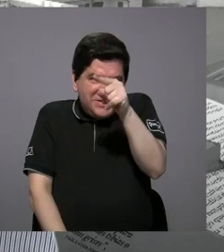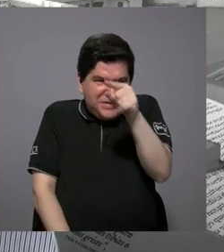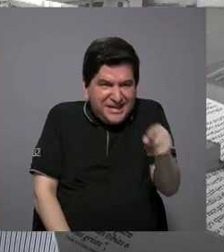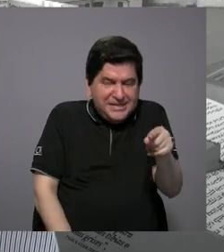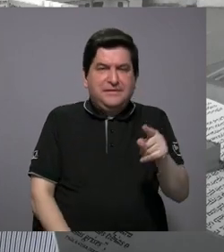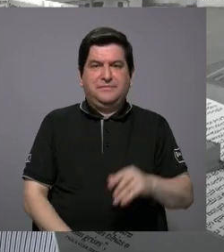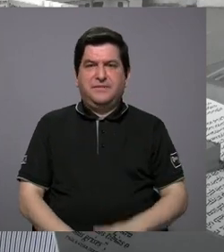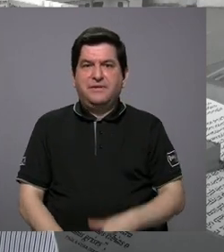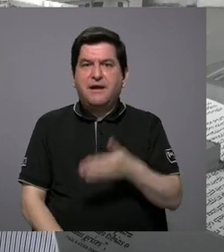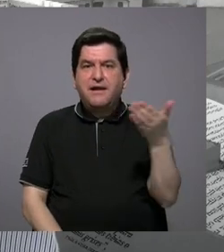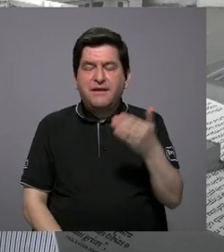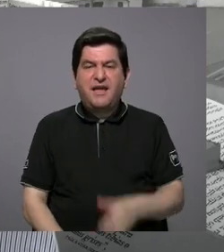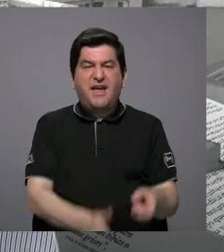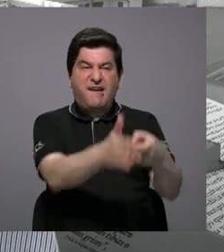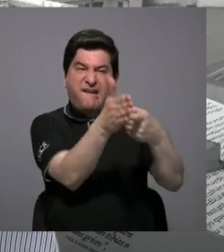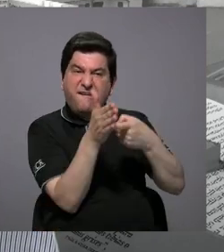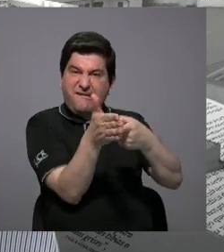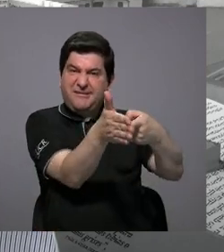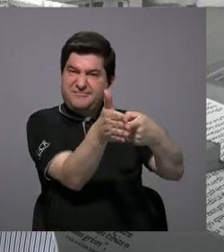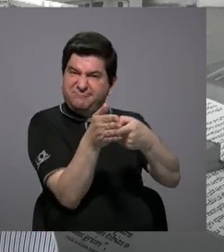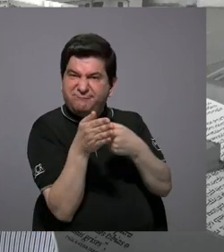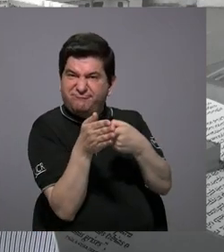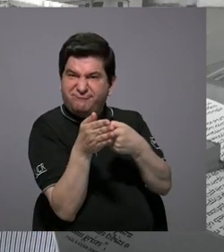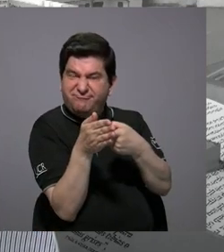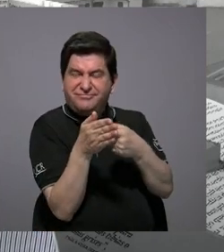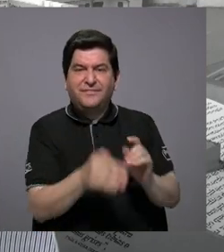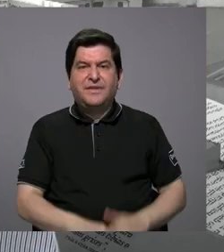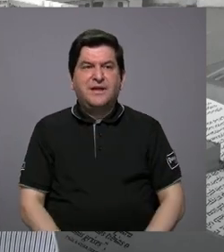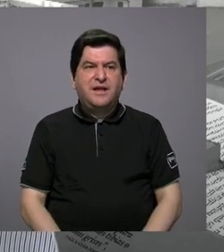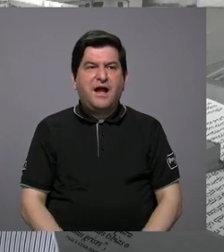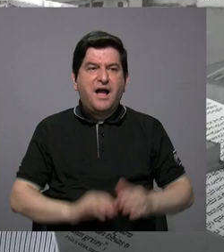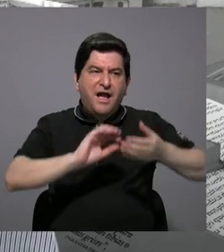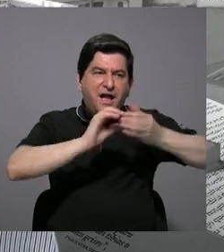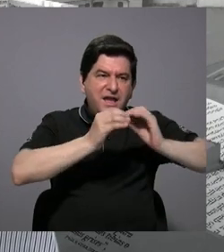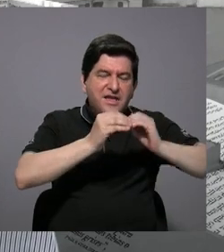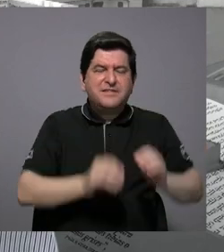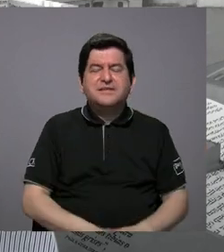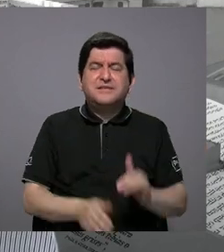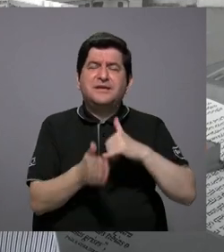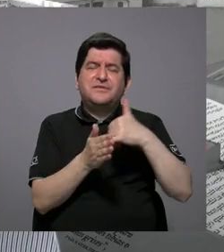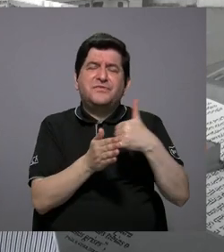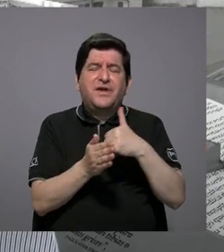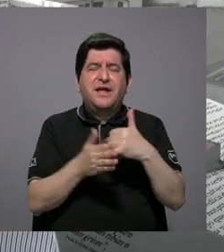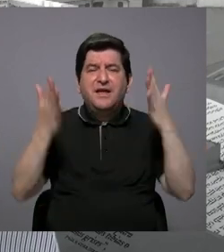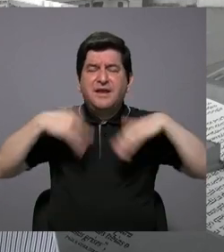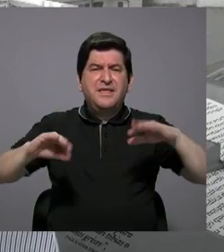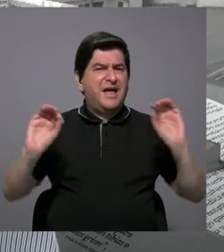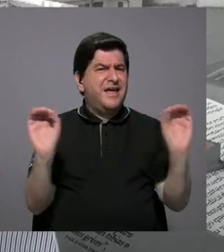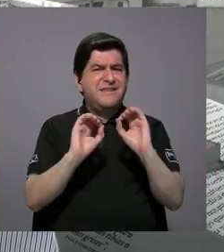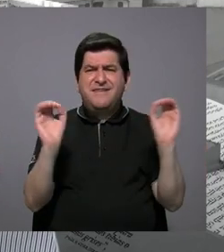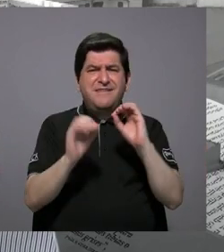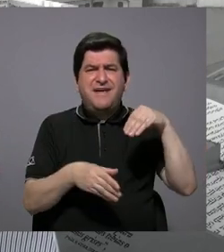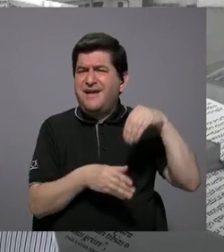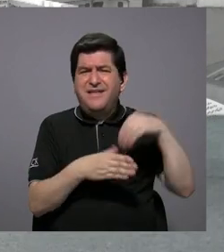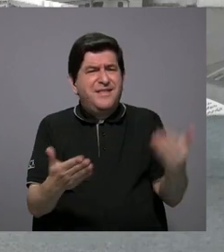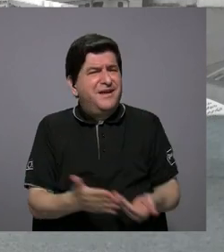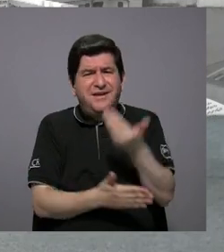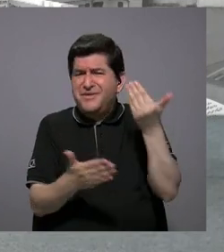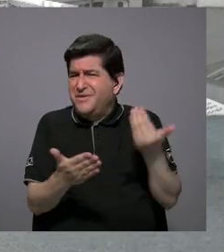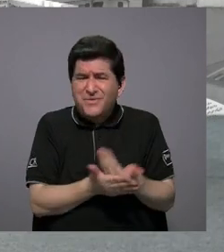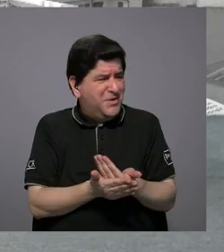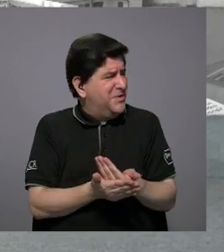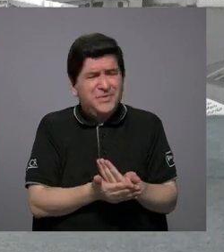una exigencia de los índices de fragilidad ambiental que no aportaban realmente nada nuevo